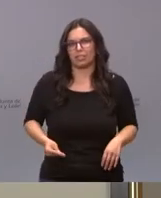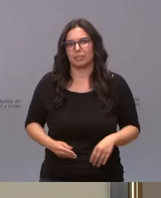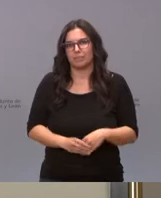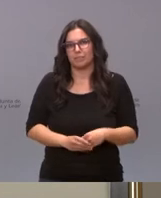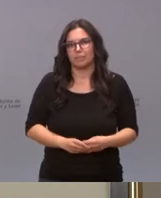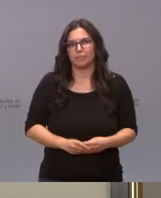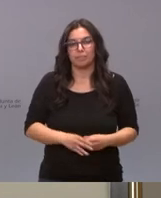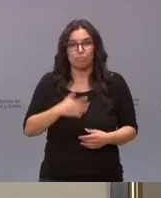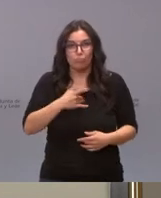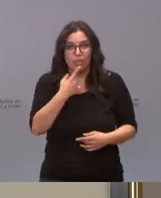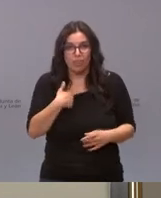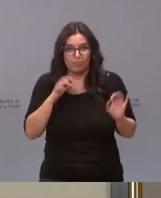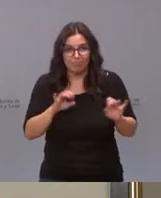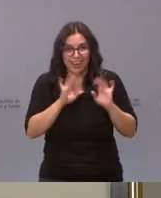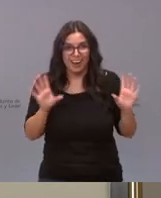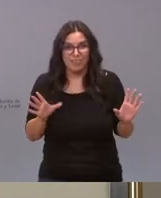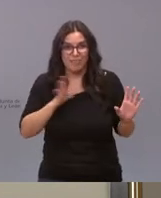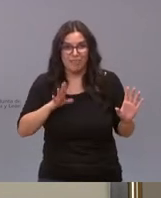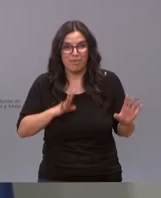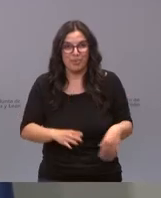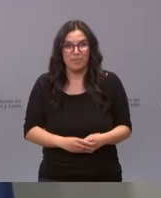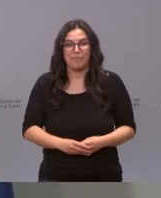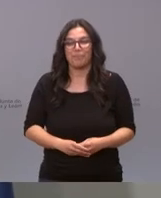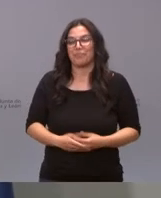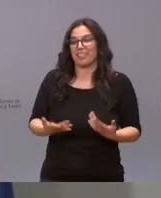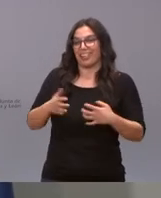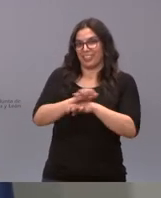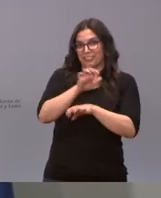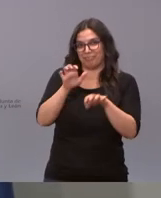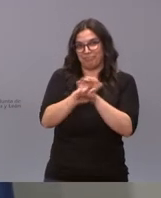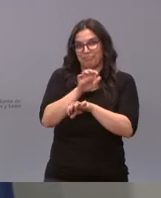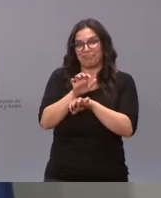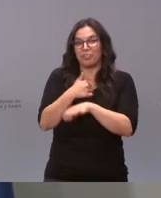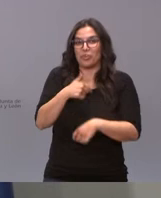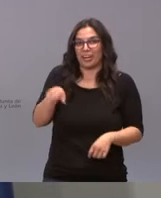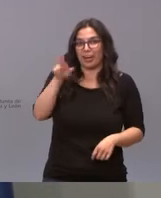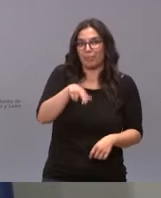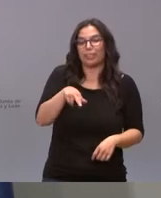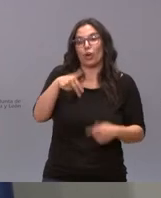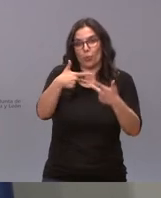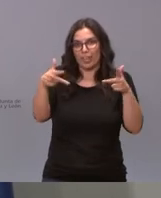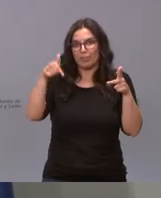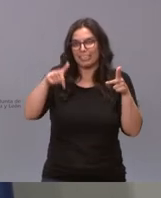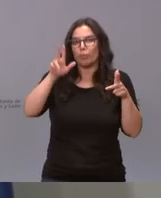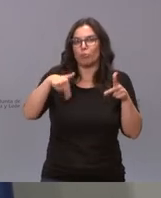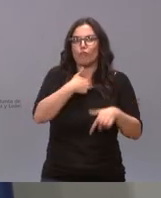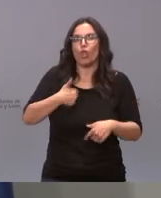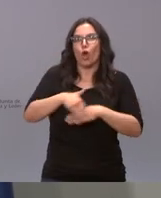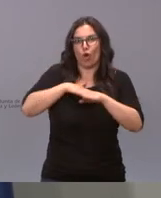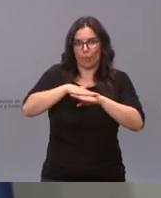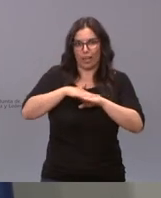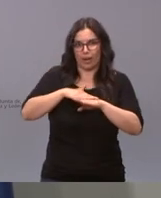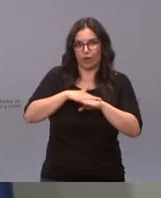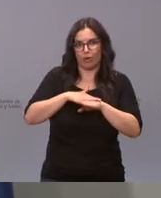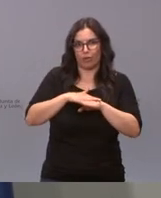nos lo puede concretar por favor bueno es decir insisto esto es la rueda de prensa del gobierno yo me he manifestado